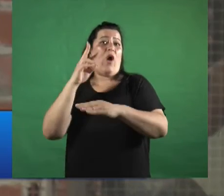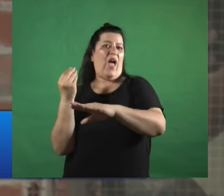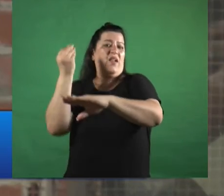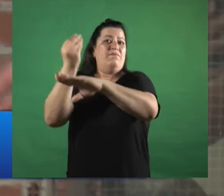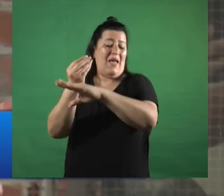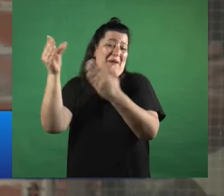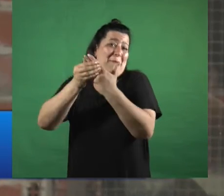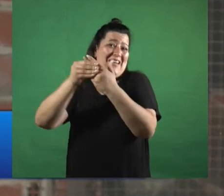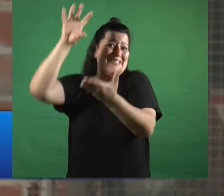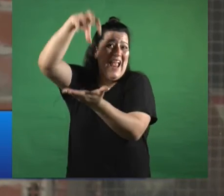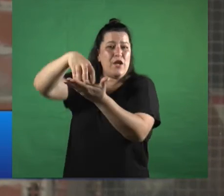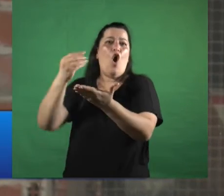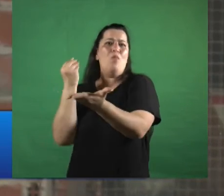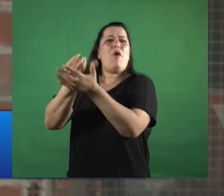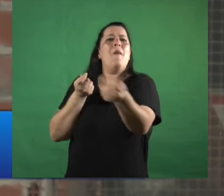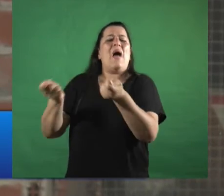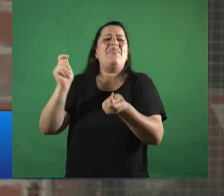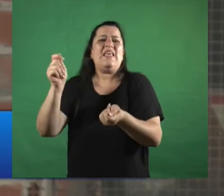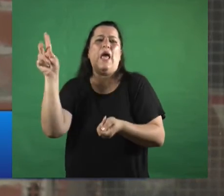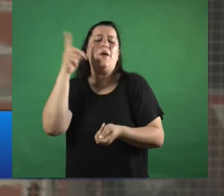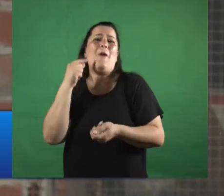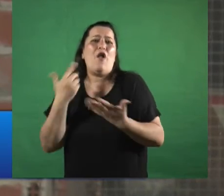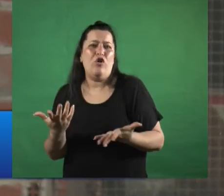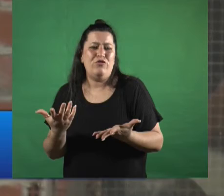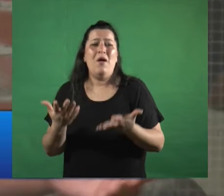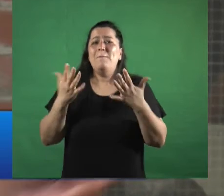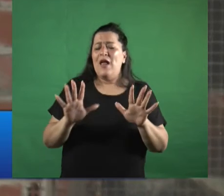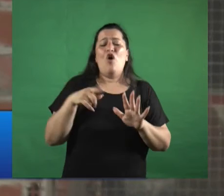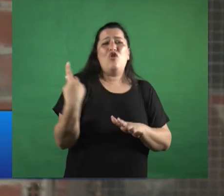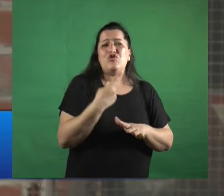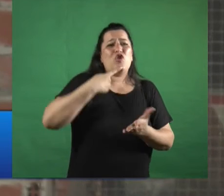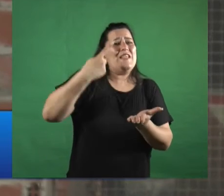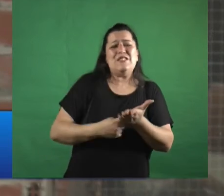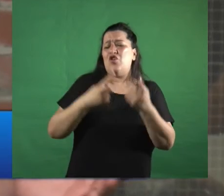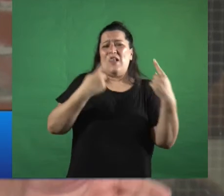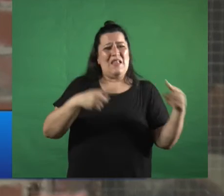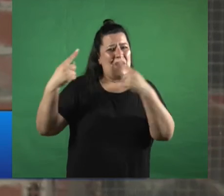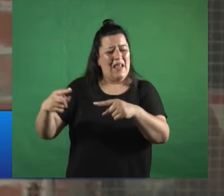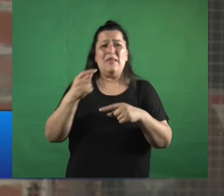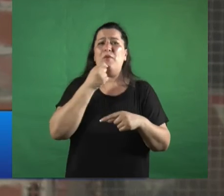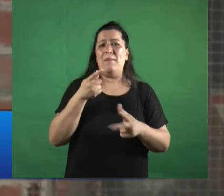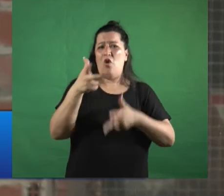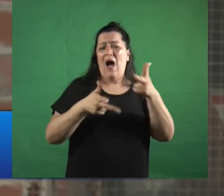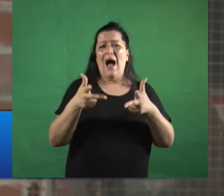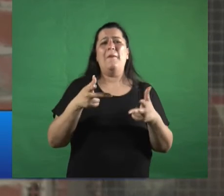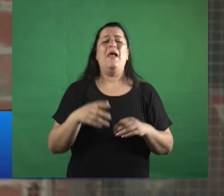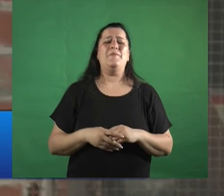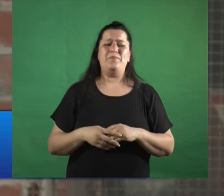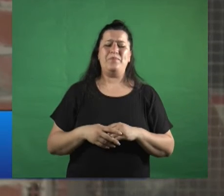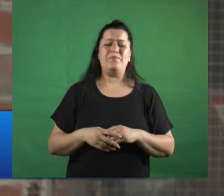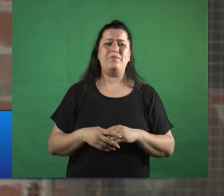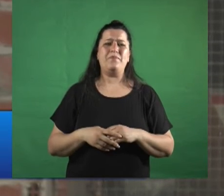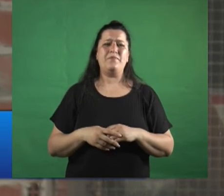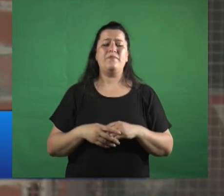y la realidad es que no es lo mismo porque claro tomamos decisiones desde otro punto de vista vos hablabas del lenguaje inclusivo entonces claro